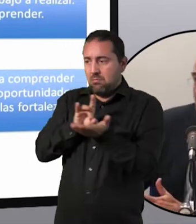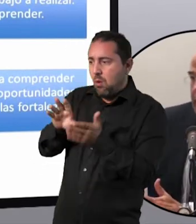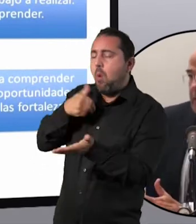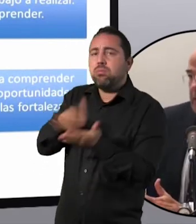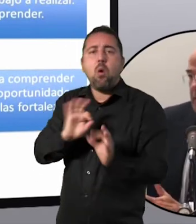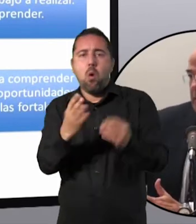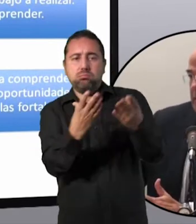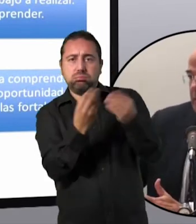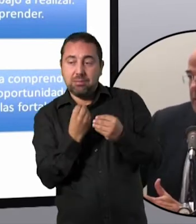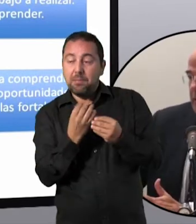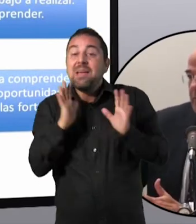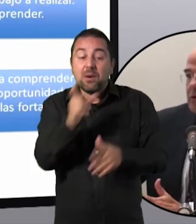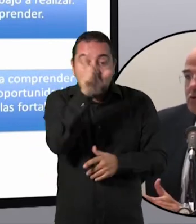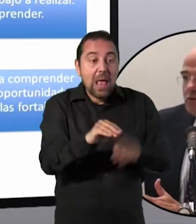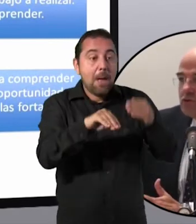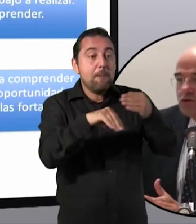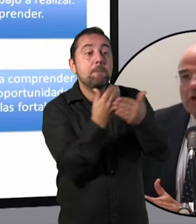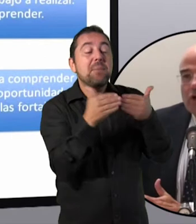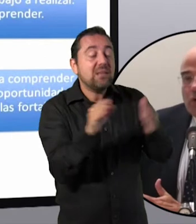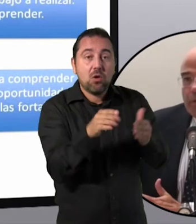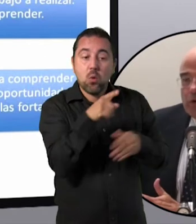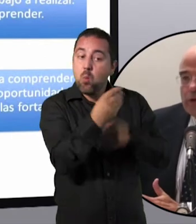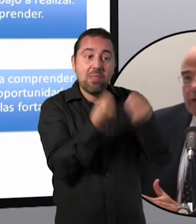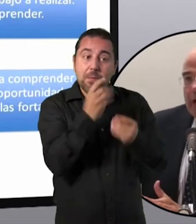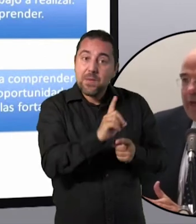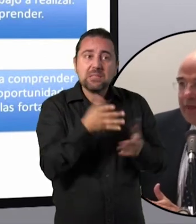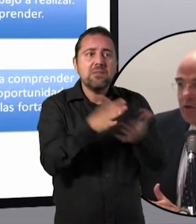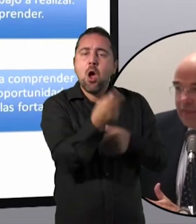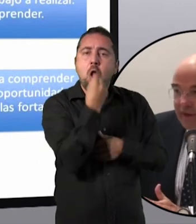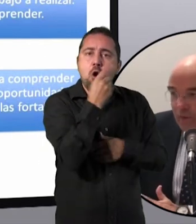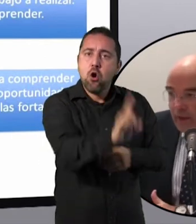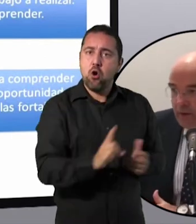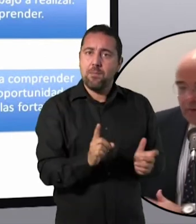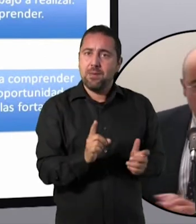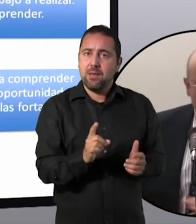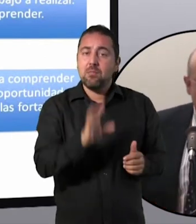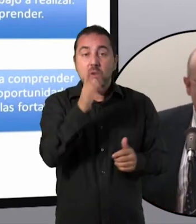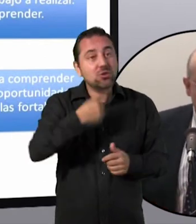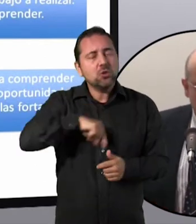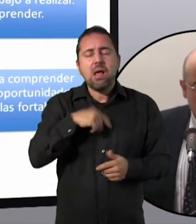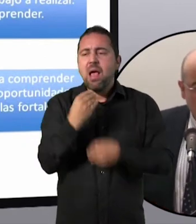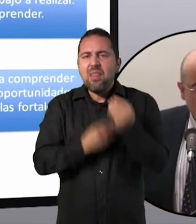cosas no come. Por eso, nosotros, lo primero es hacerlo y hacerlo bien.